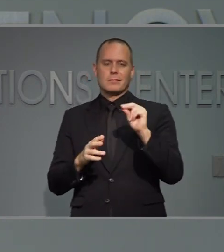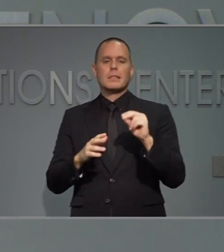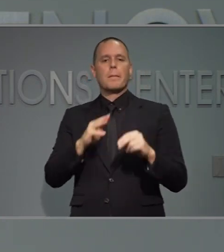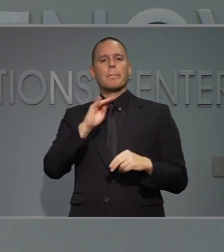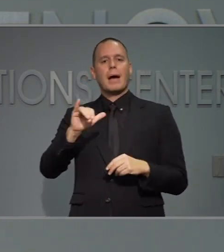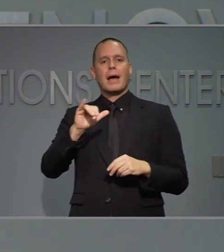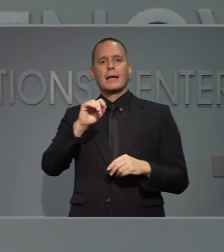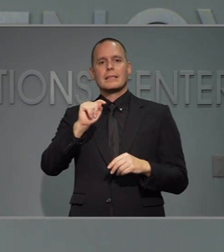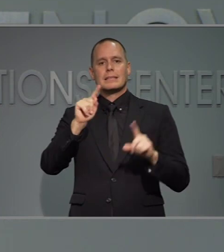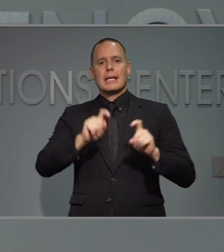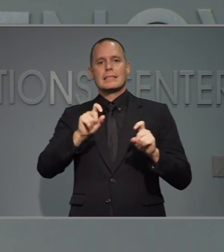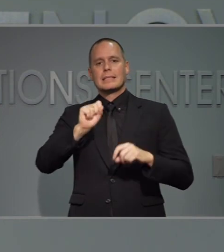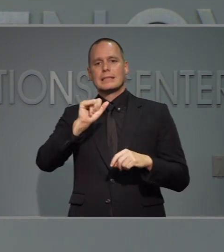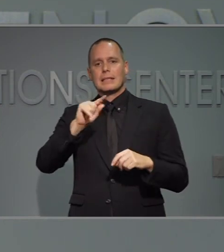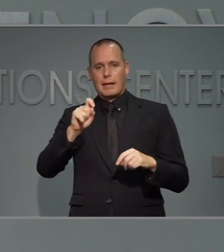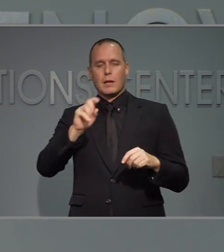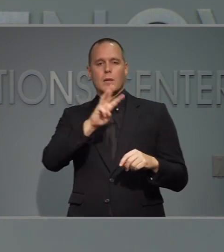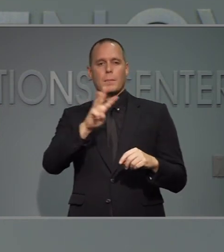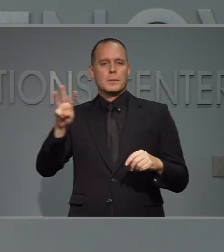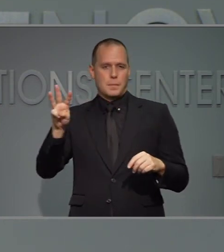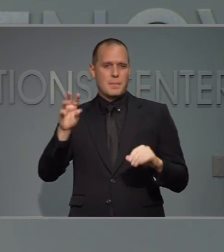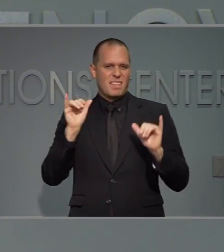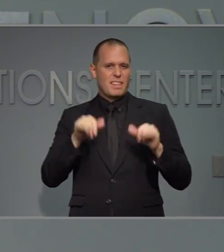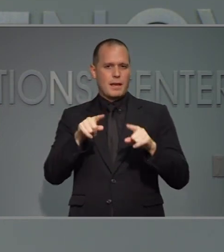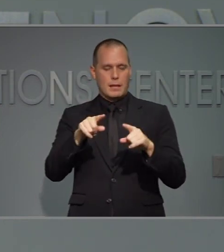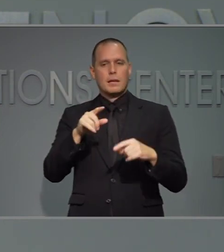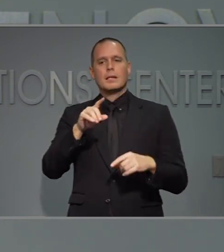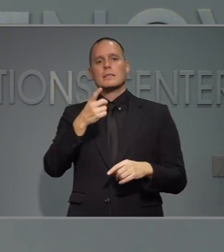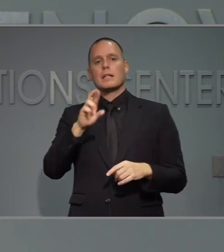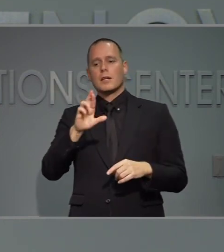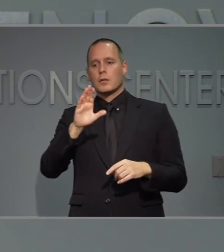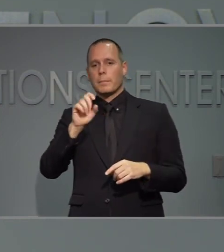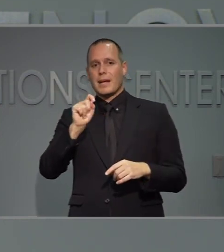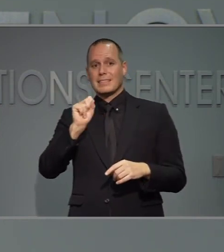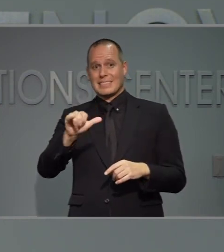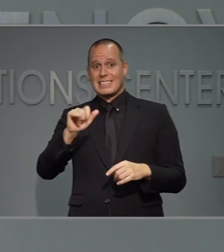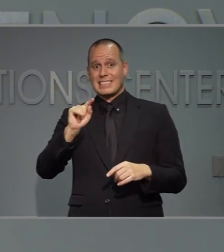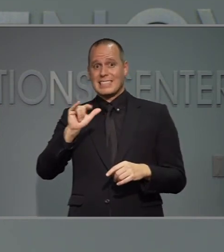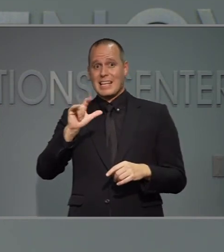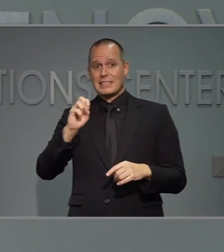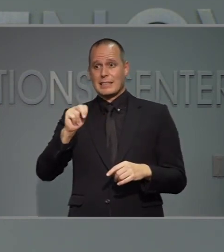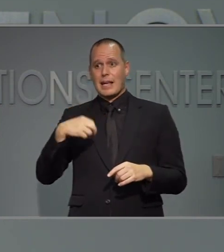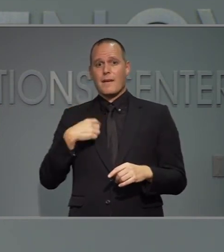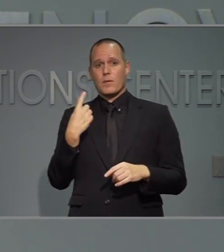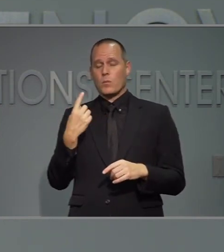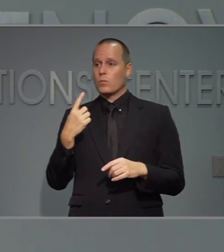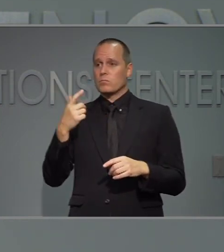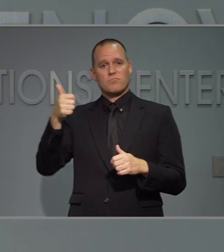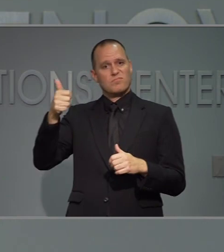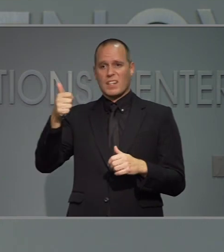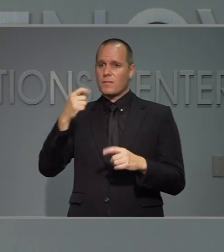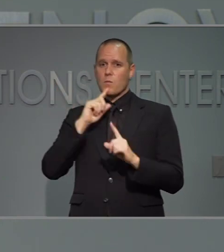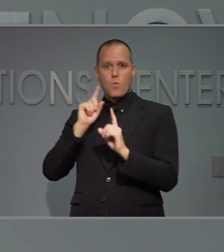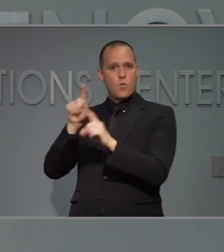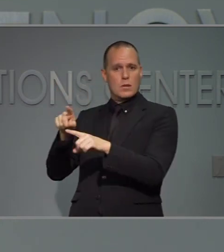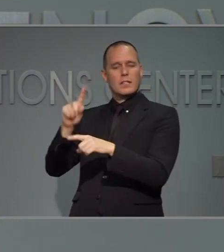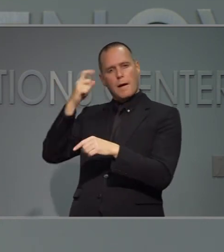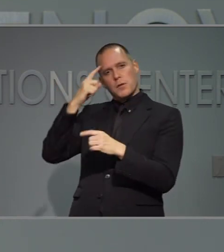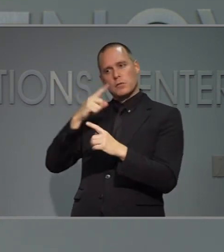clic en find my testing. Tenemos la doctora Betsy que es nuestra directora de salud.